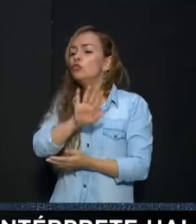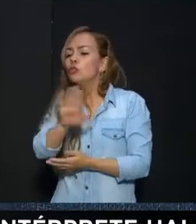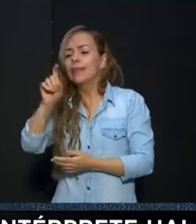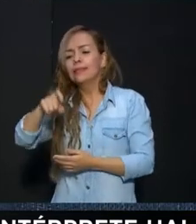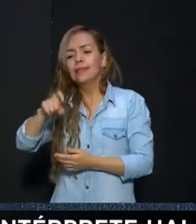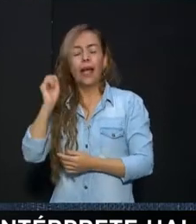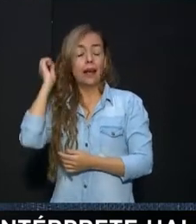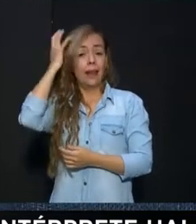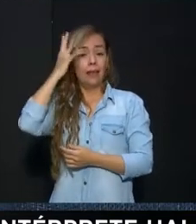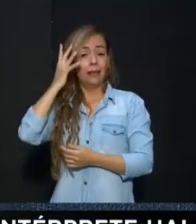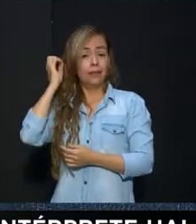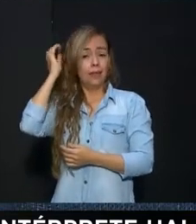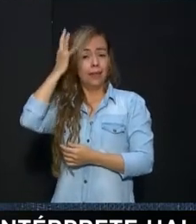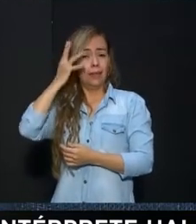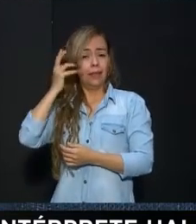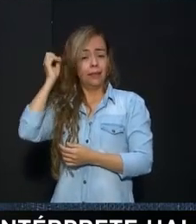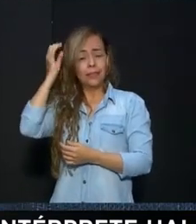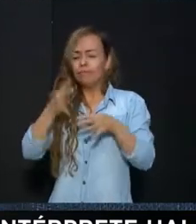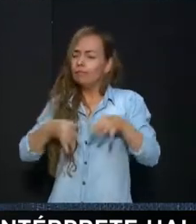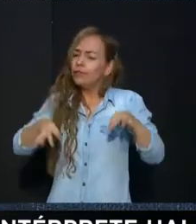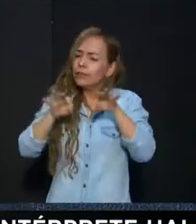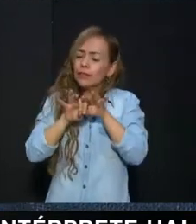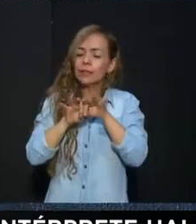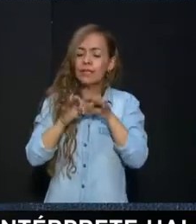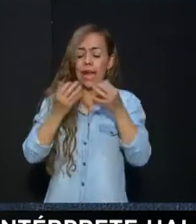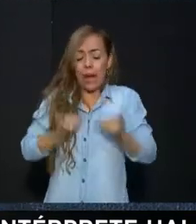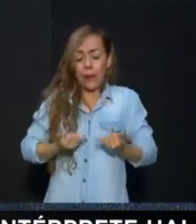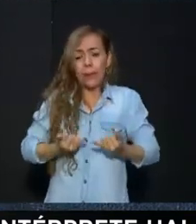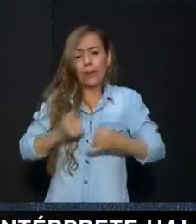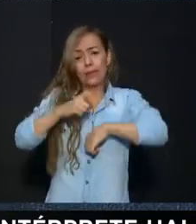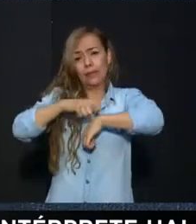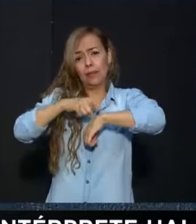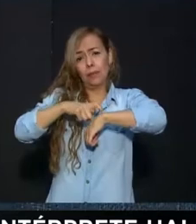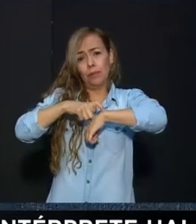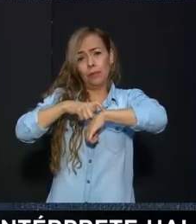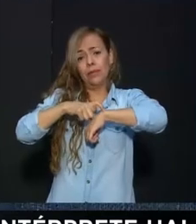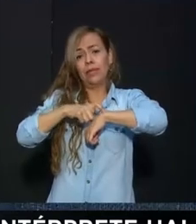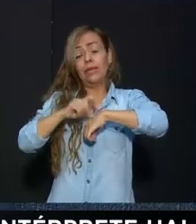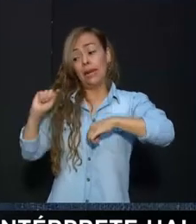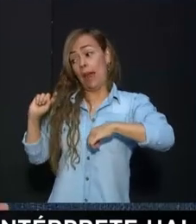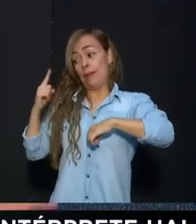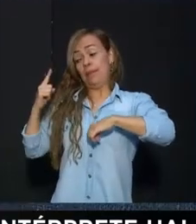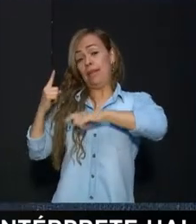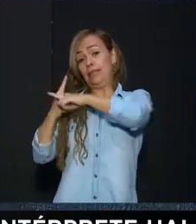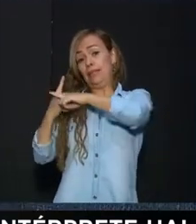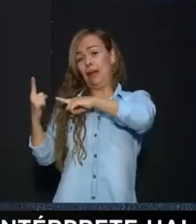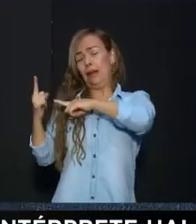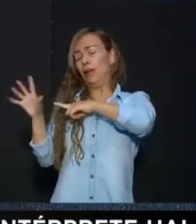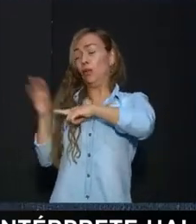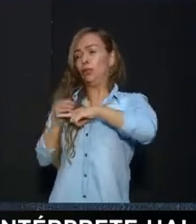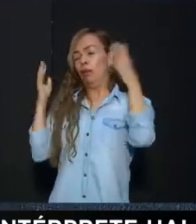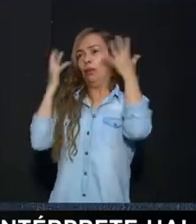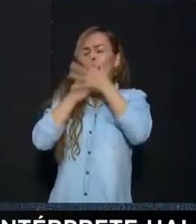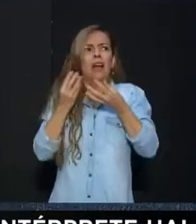Yo estoy segura Que esta semana En la que estamos En este proceso Es muy diferente A la primera semana Donde todos Estábamos colapsados